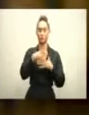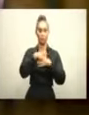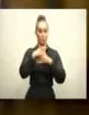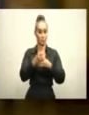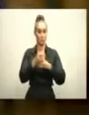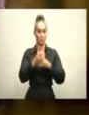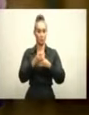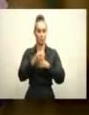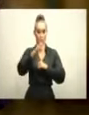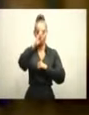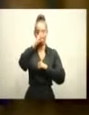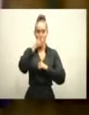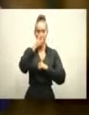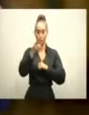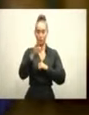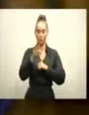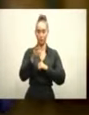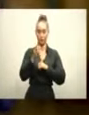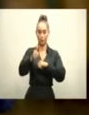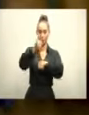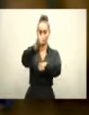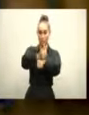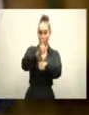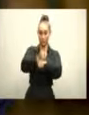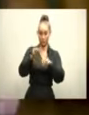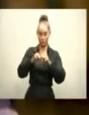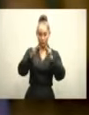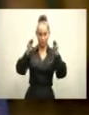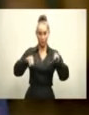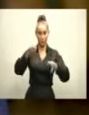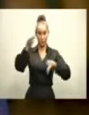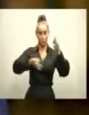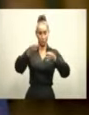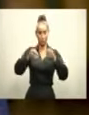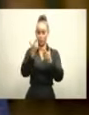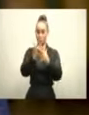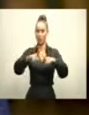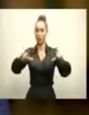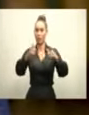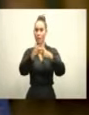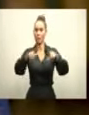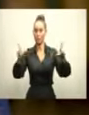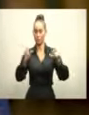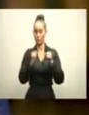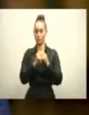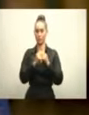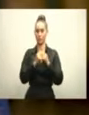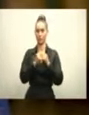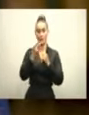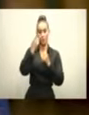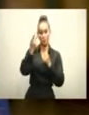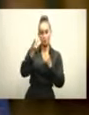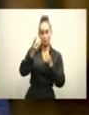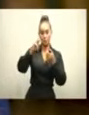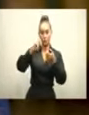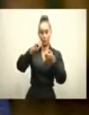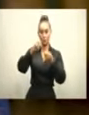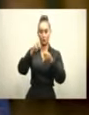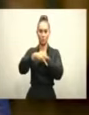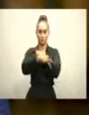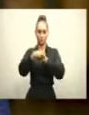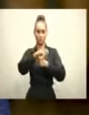que tiene total libertad para investigar y someter a la justicia cualquier expediente que involucre casos de corrupción